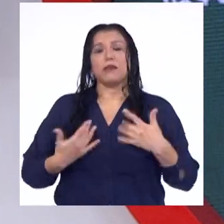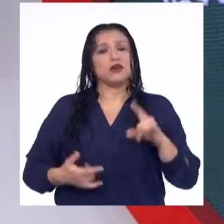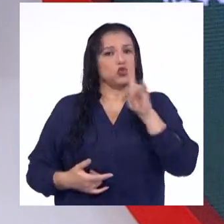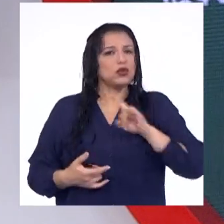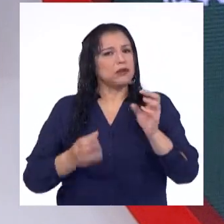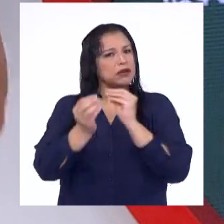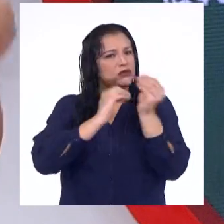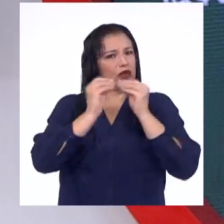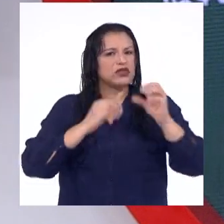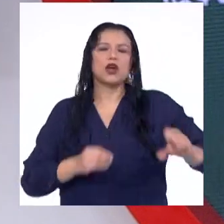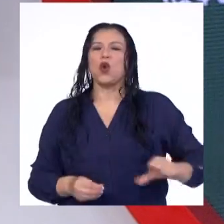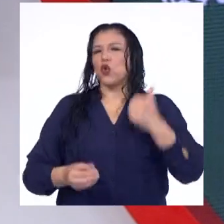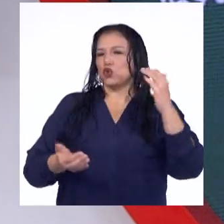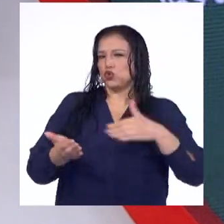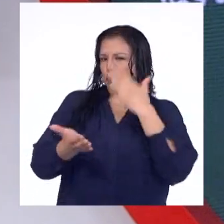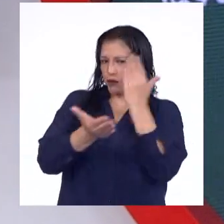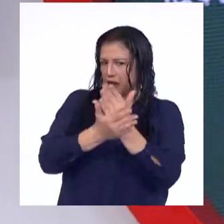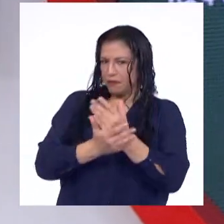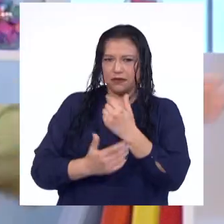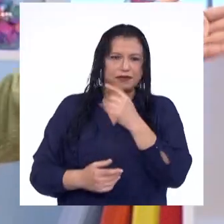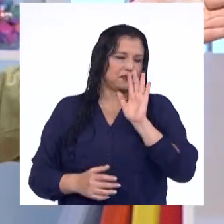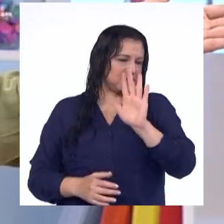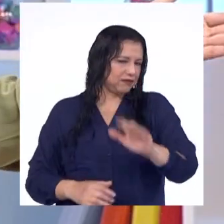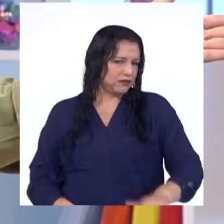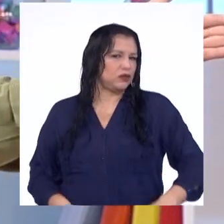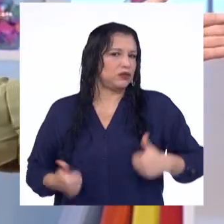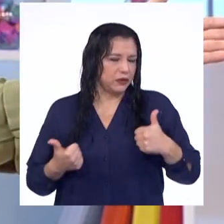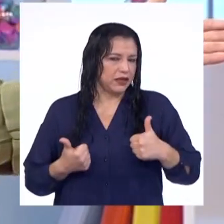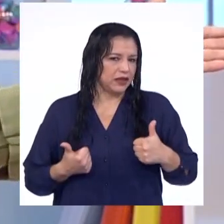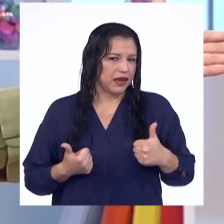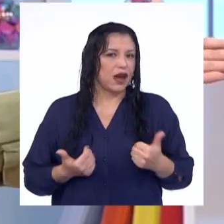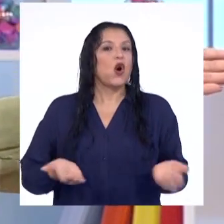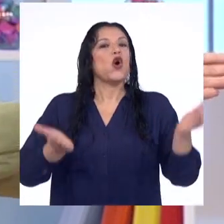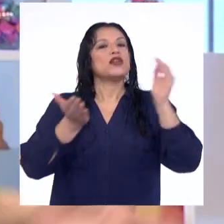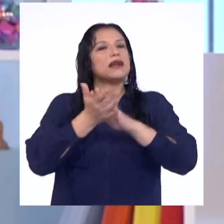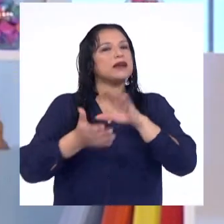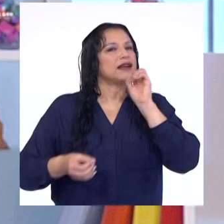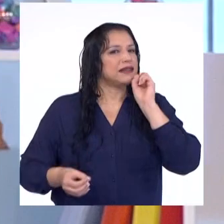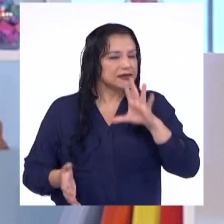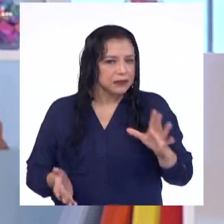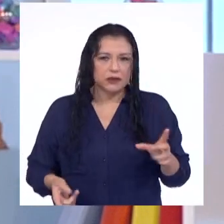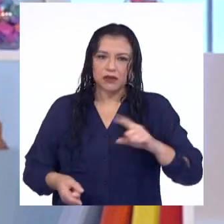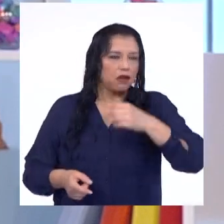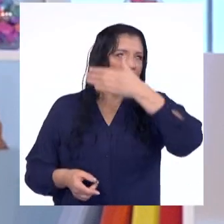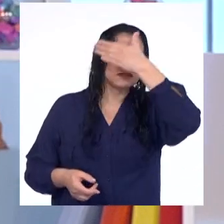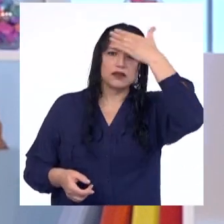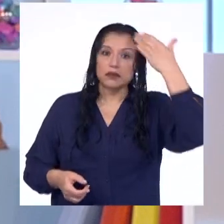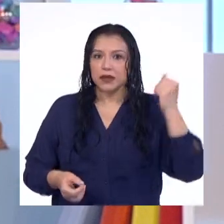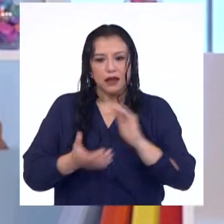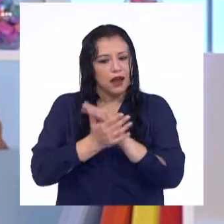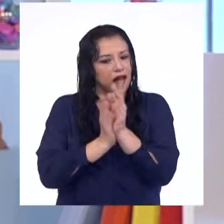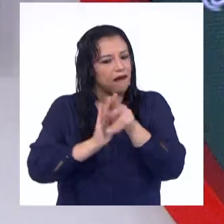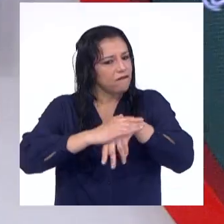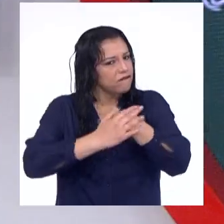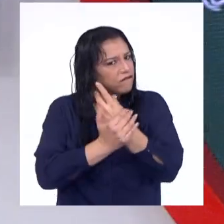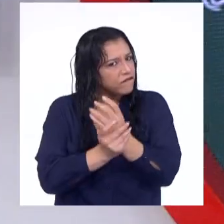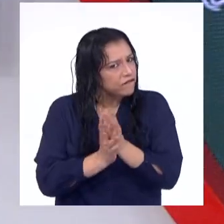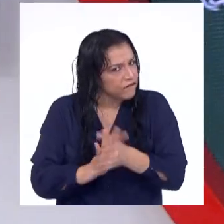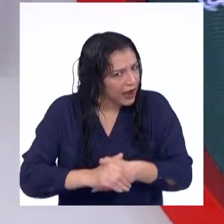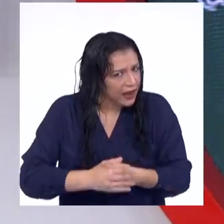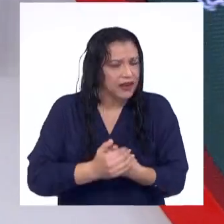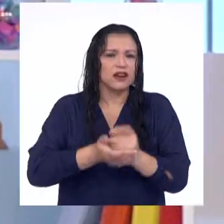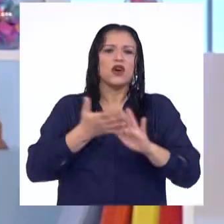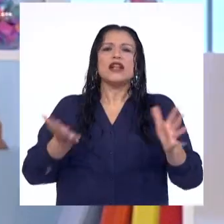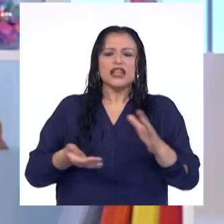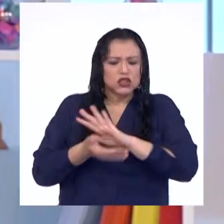solucionar otras situaciones cotidianas. Les volvemos a reiterar, por favor, no olvidemos lavarnos muy bien las manos y